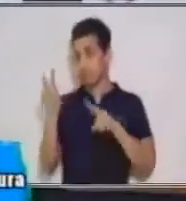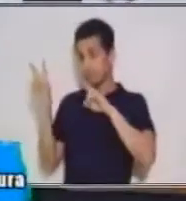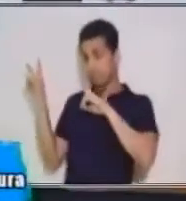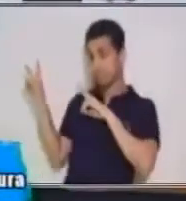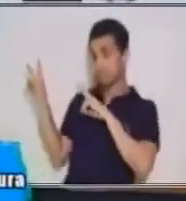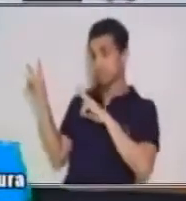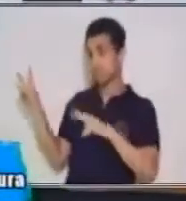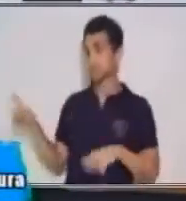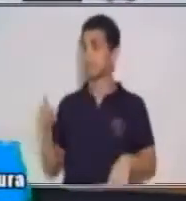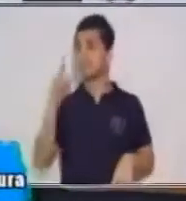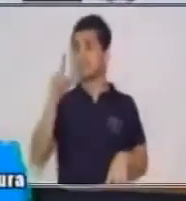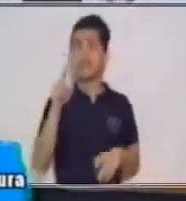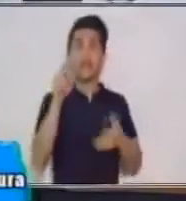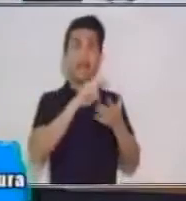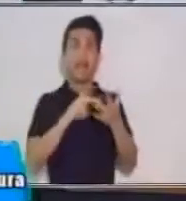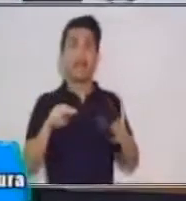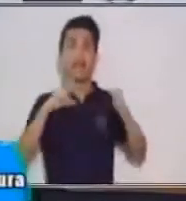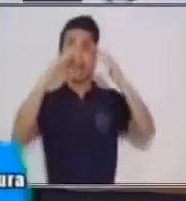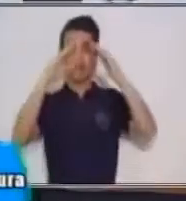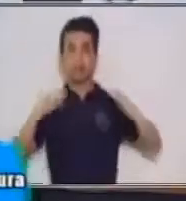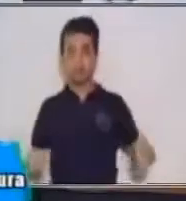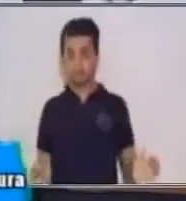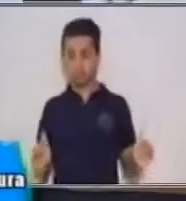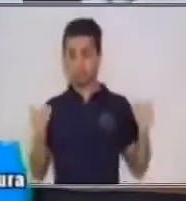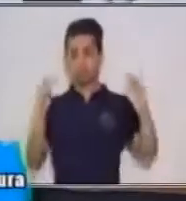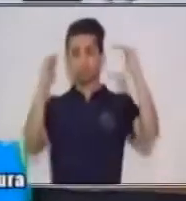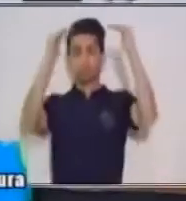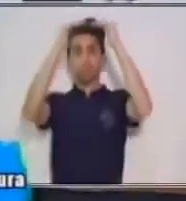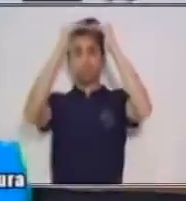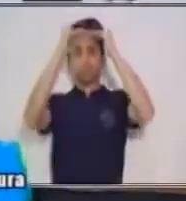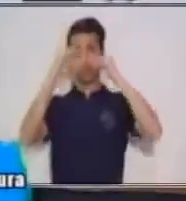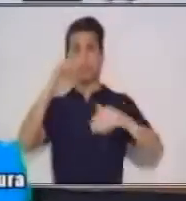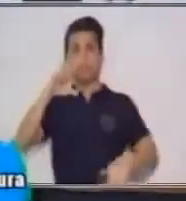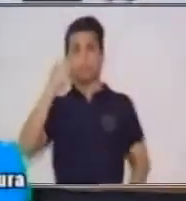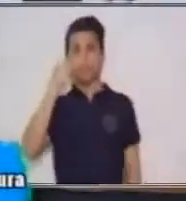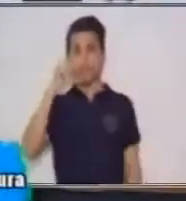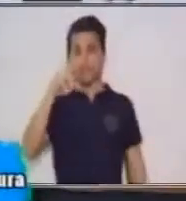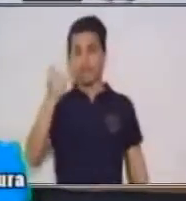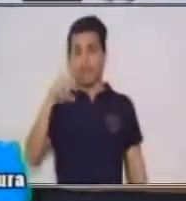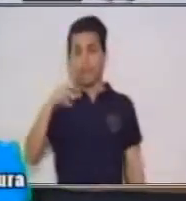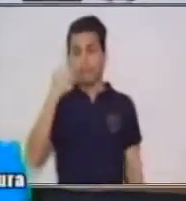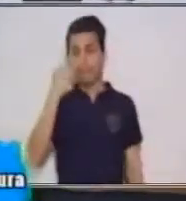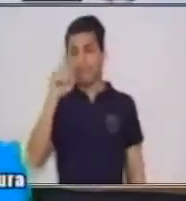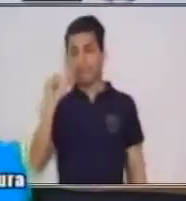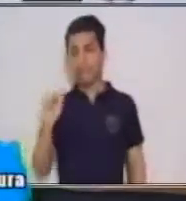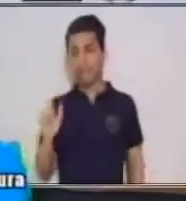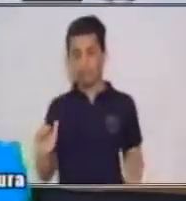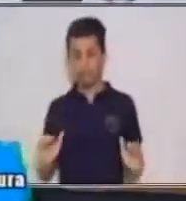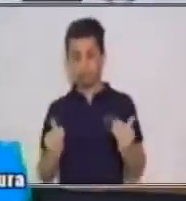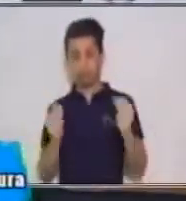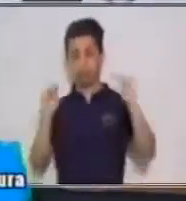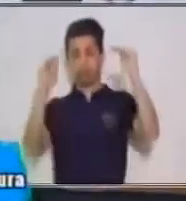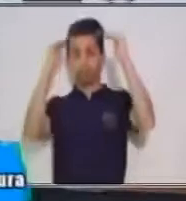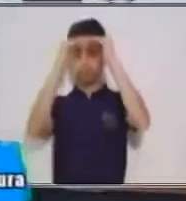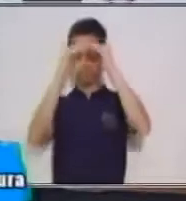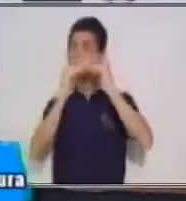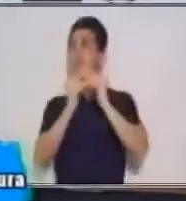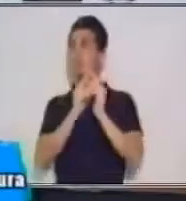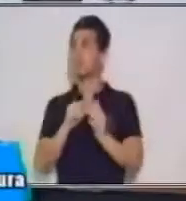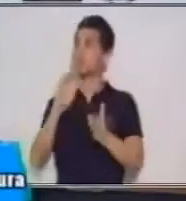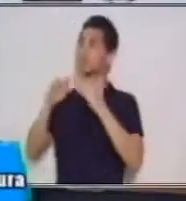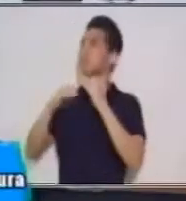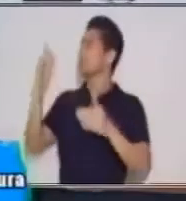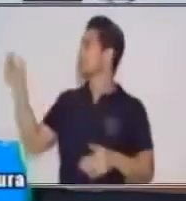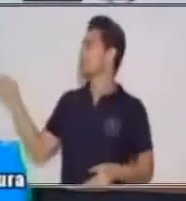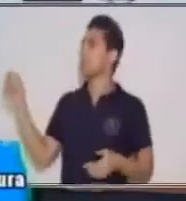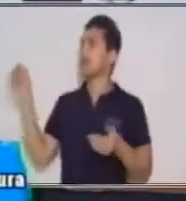una lectura en pirámide y esta es una lectura en sombría. Normalmente no se hace la sombra,